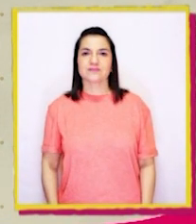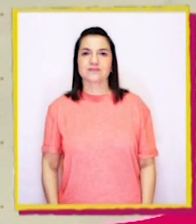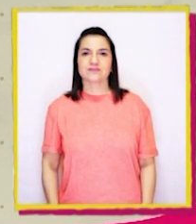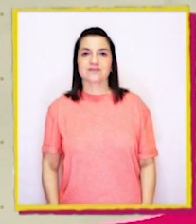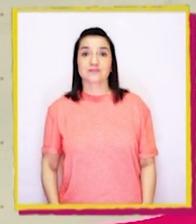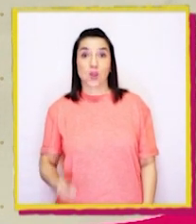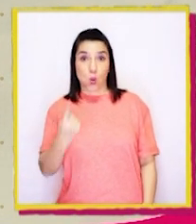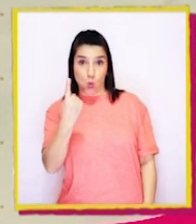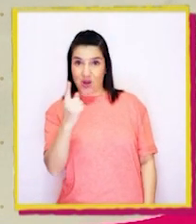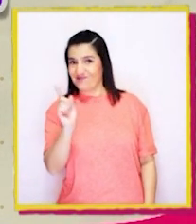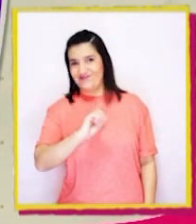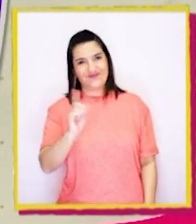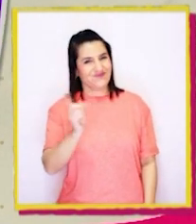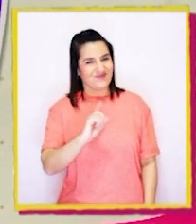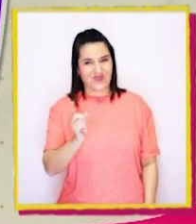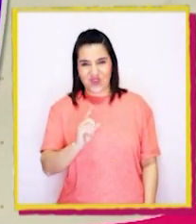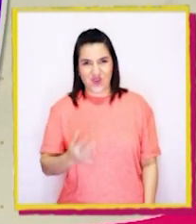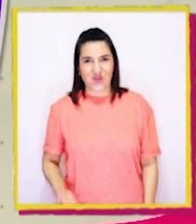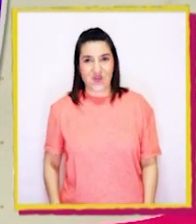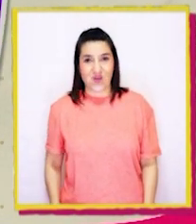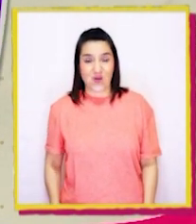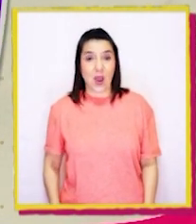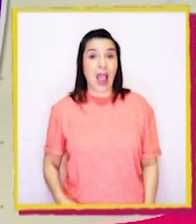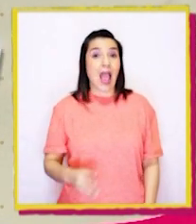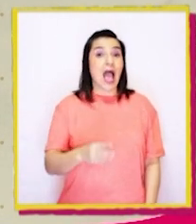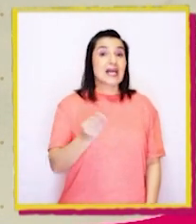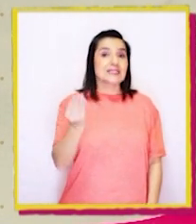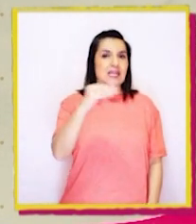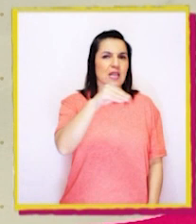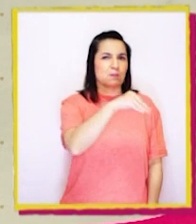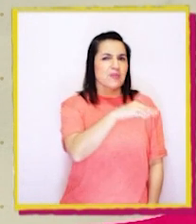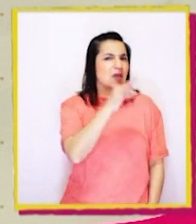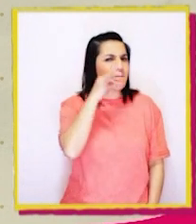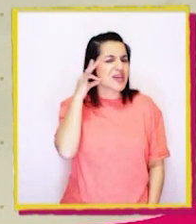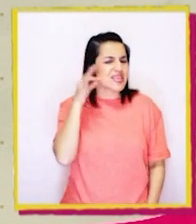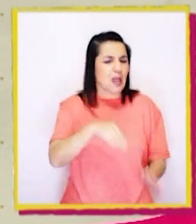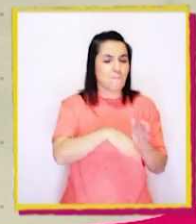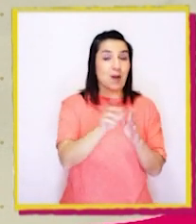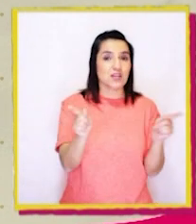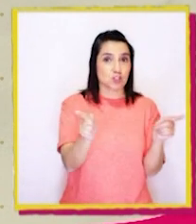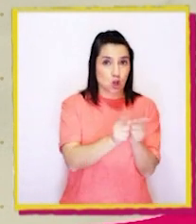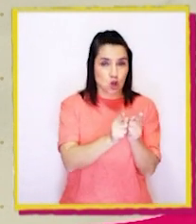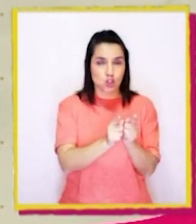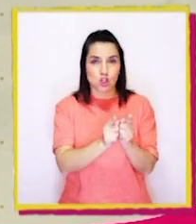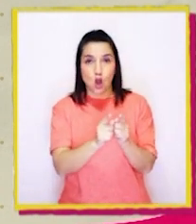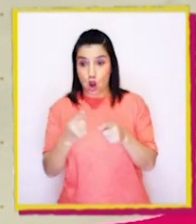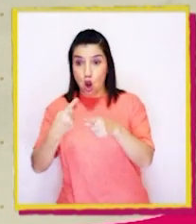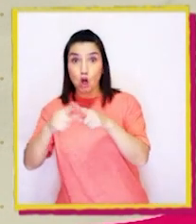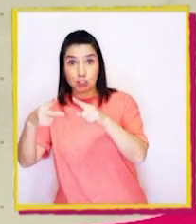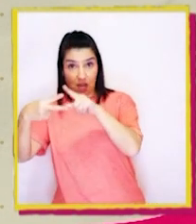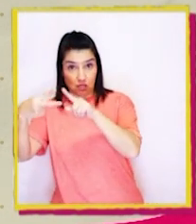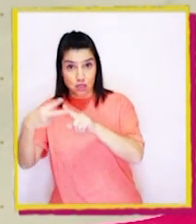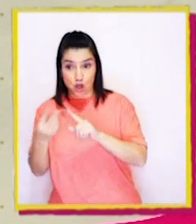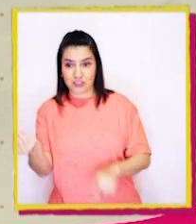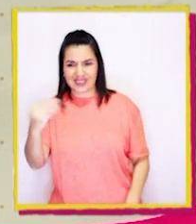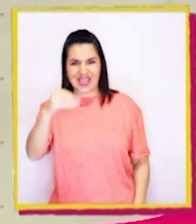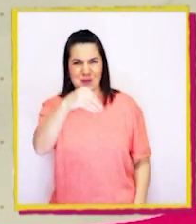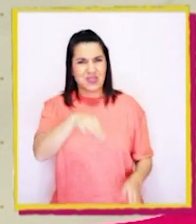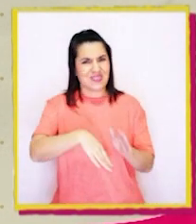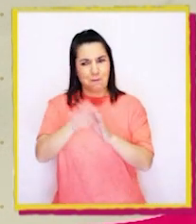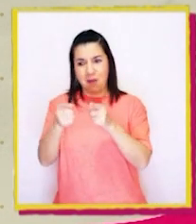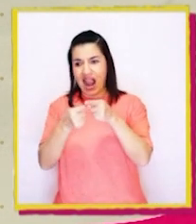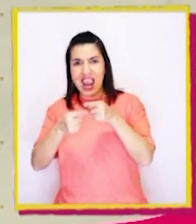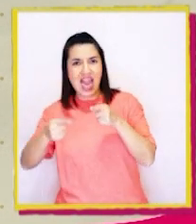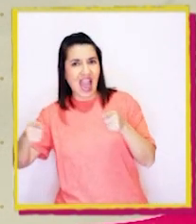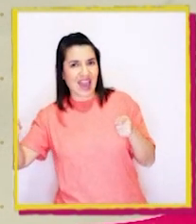No hay solo una, ¿verdad? La amarilla es la más corta, pero las otras son más largas